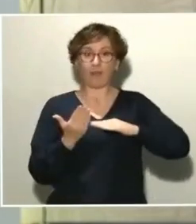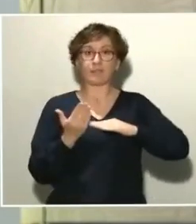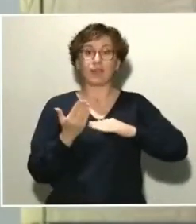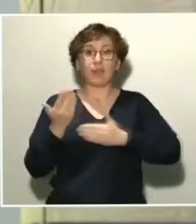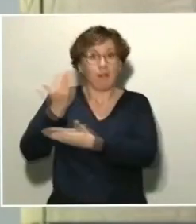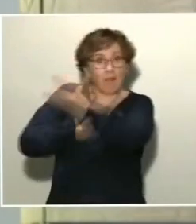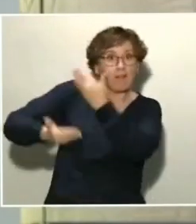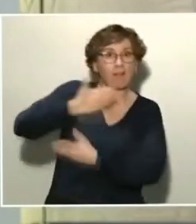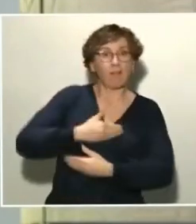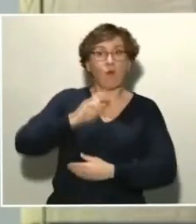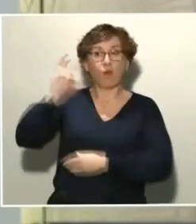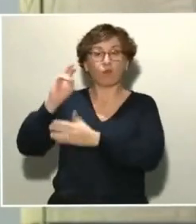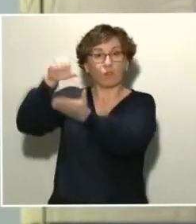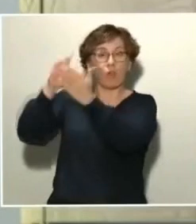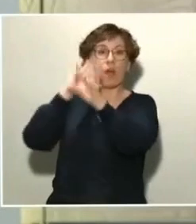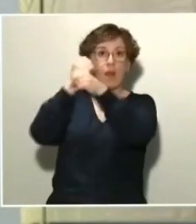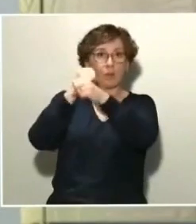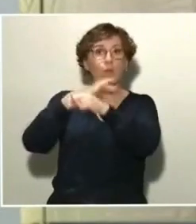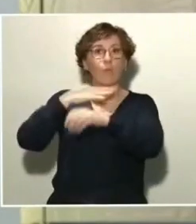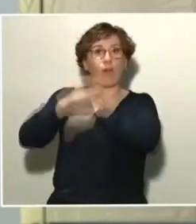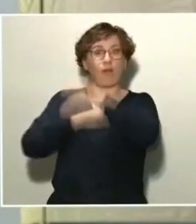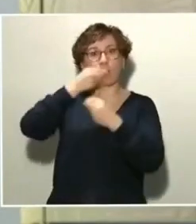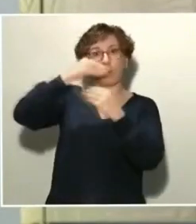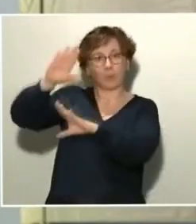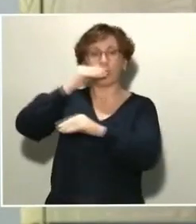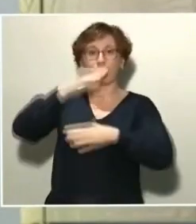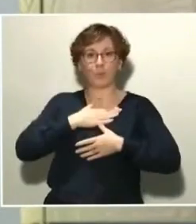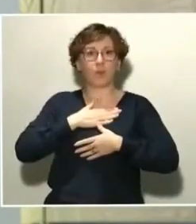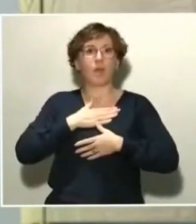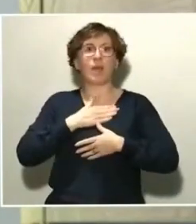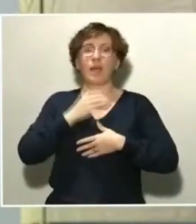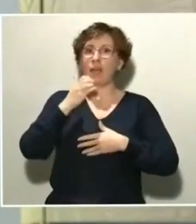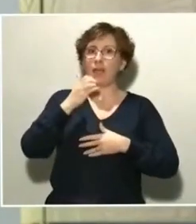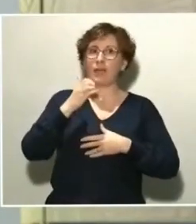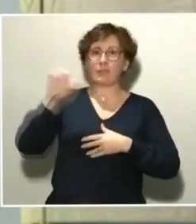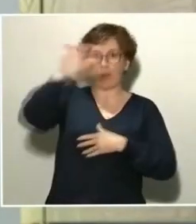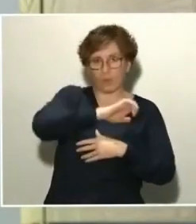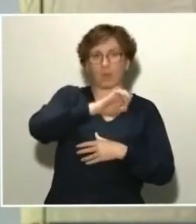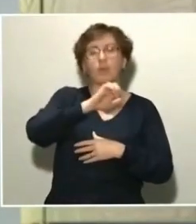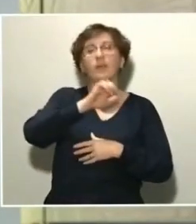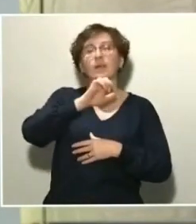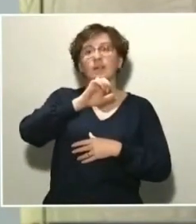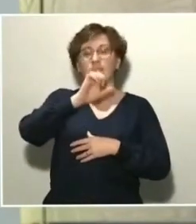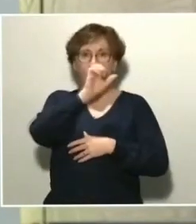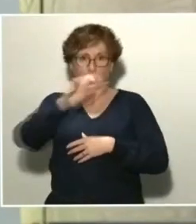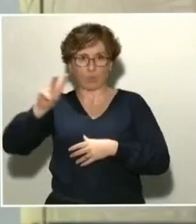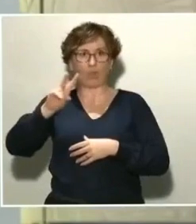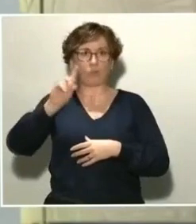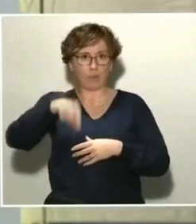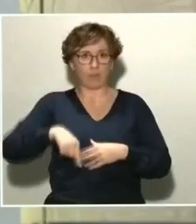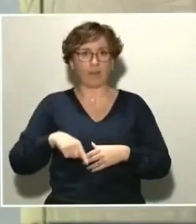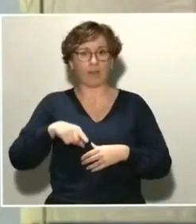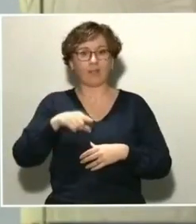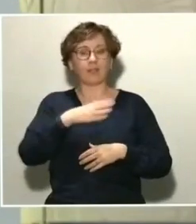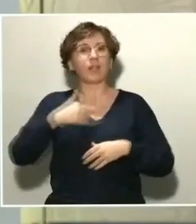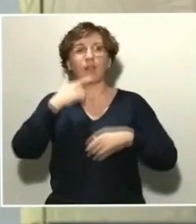incluso en América. Todo el trabajo en ciencia es común, digamos que es una comunidad científica mundial y